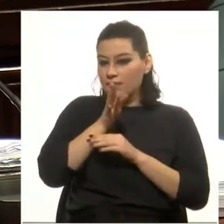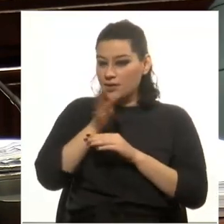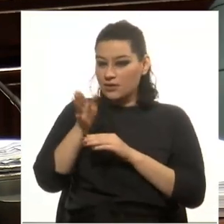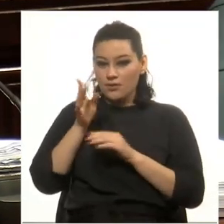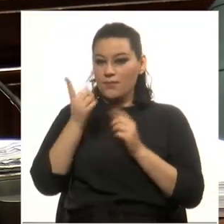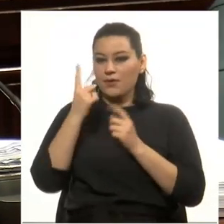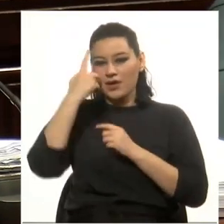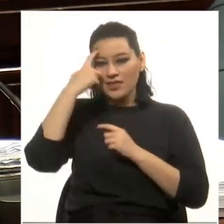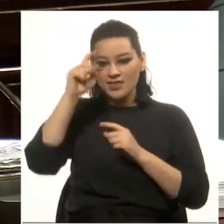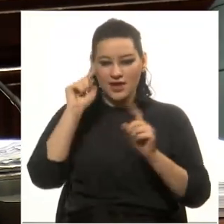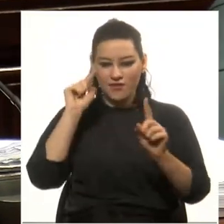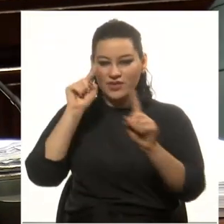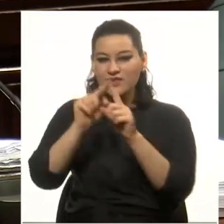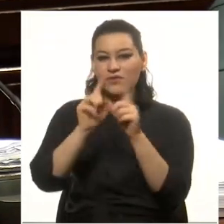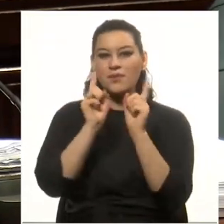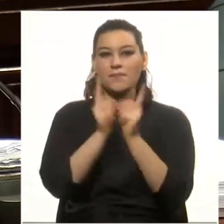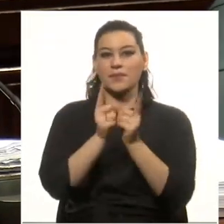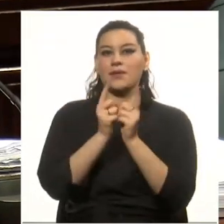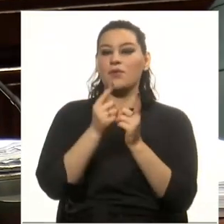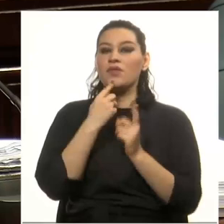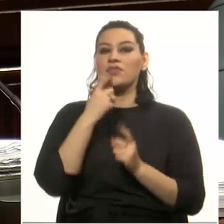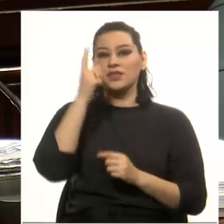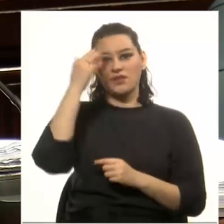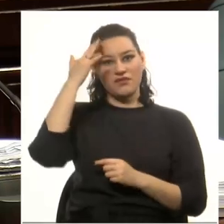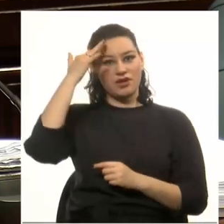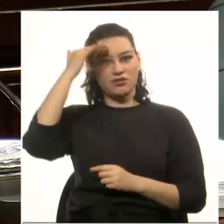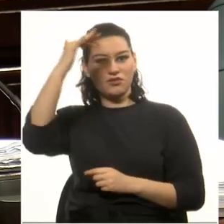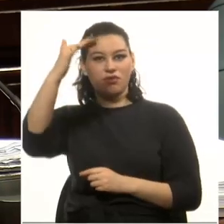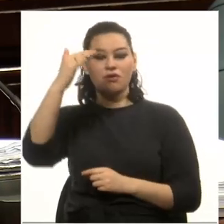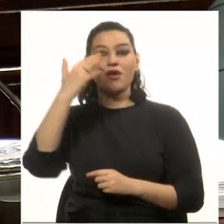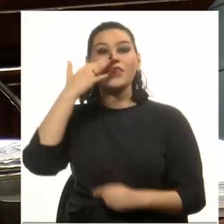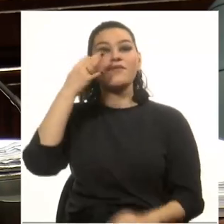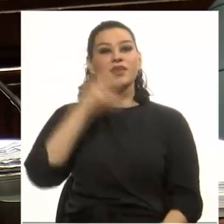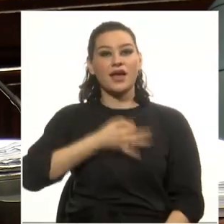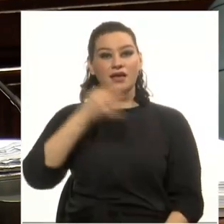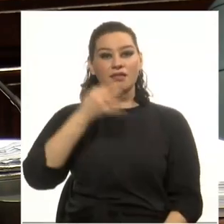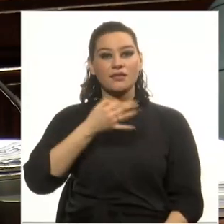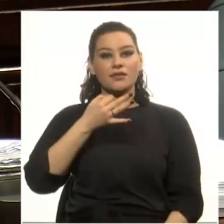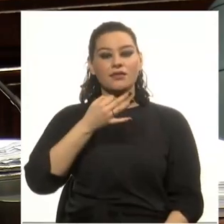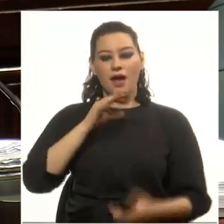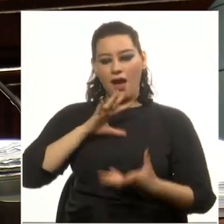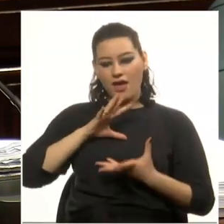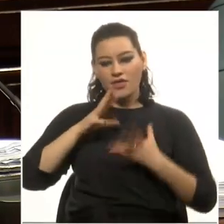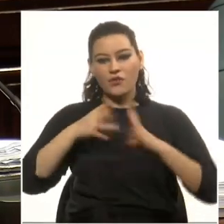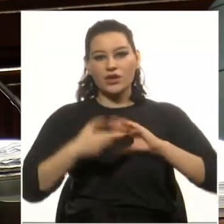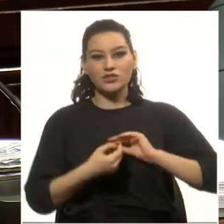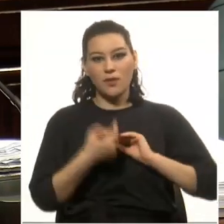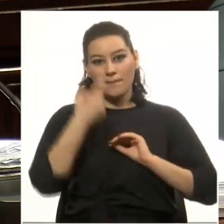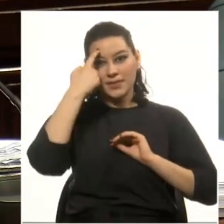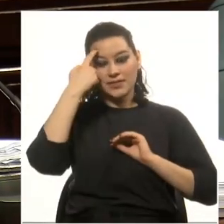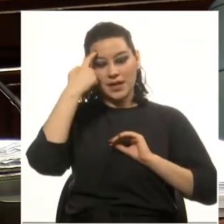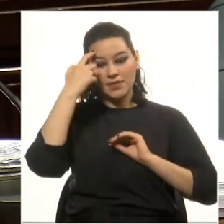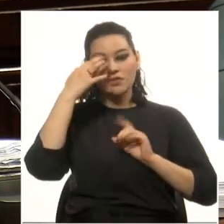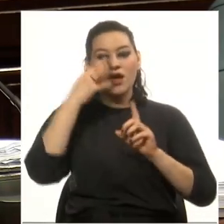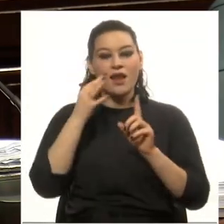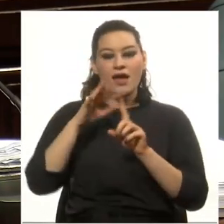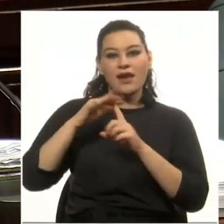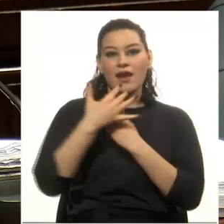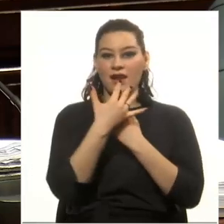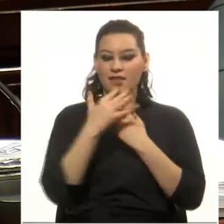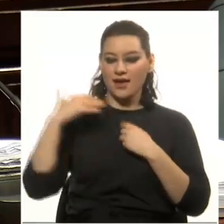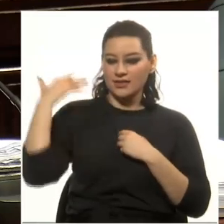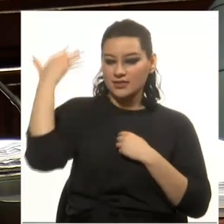Roma, y como dijera Aristóteles, la verdad es la adecuación del pensamiento a la realidad exterior,